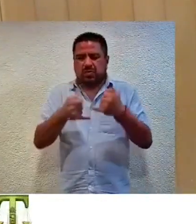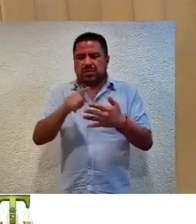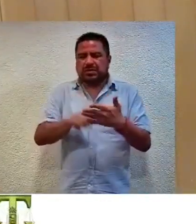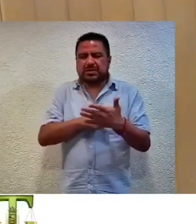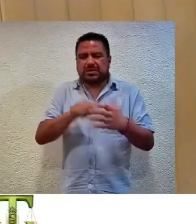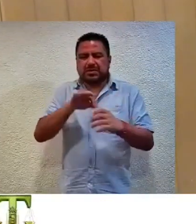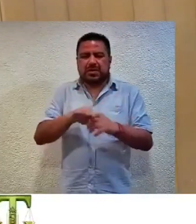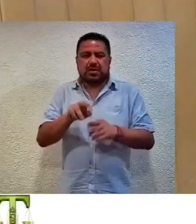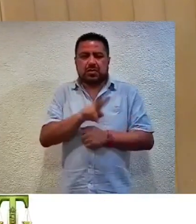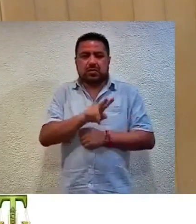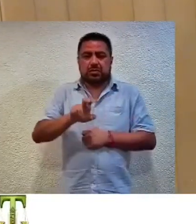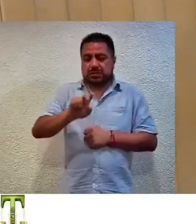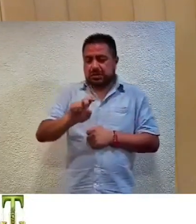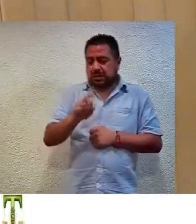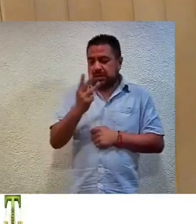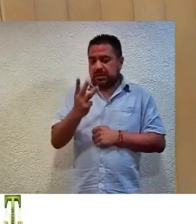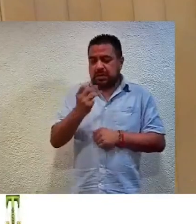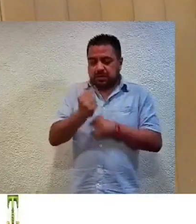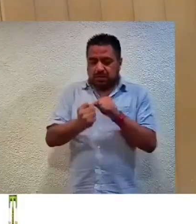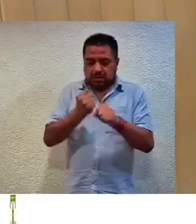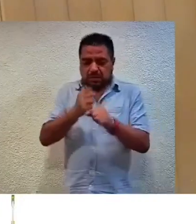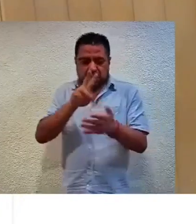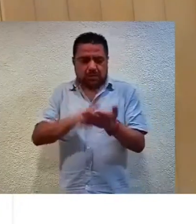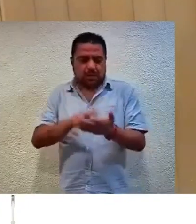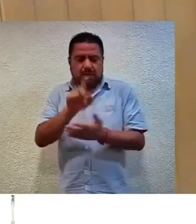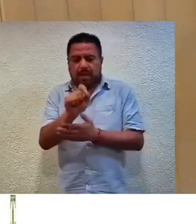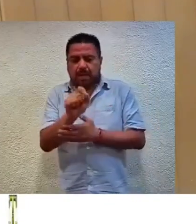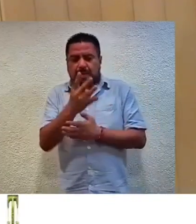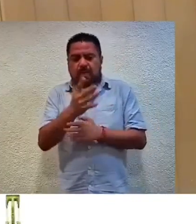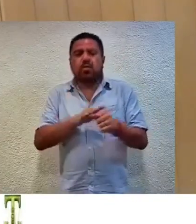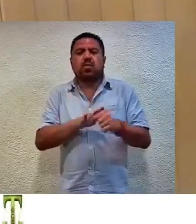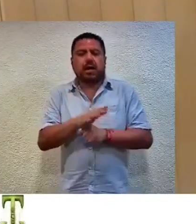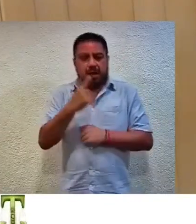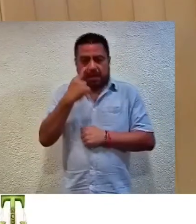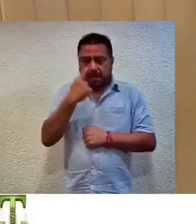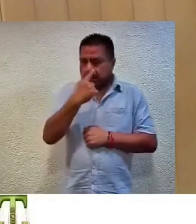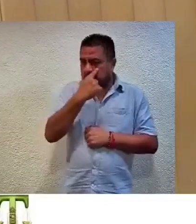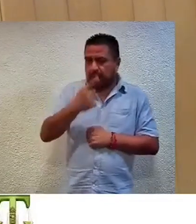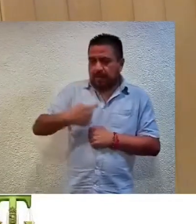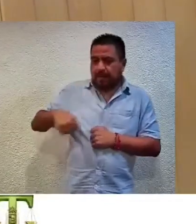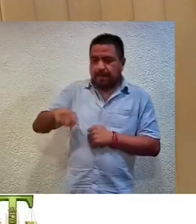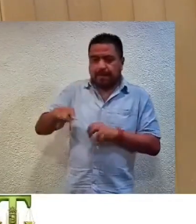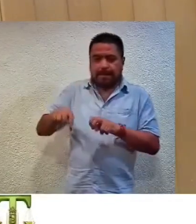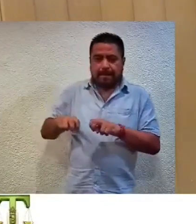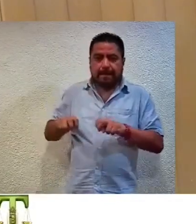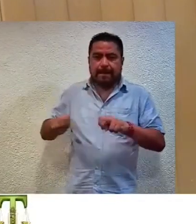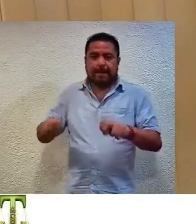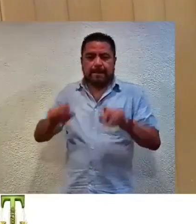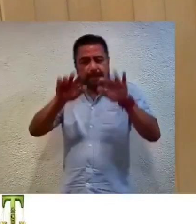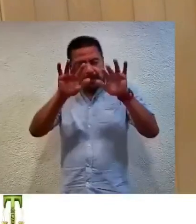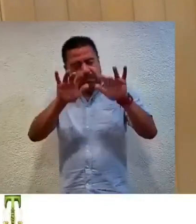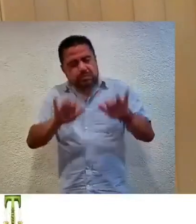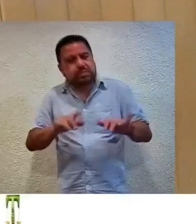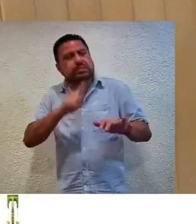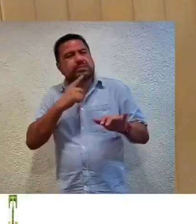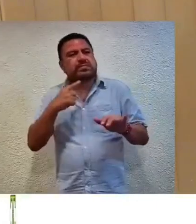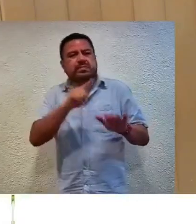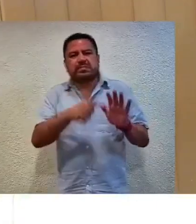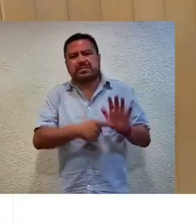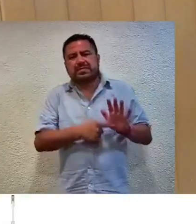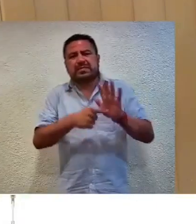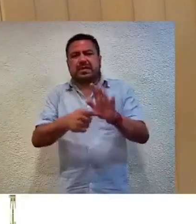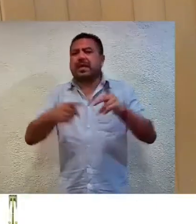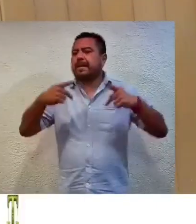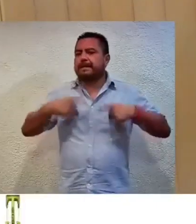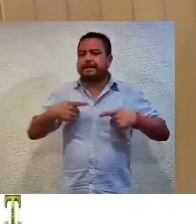ciudadano 233 de 2024, el cual se somete a consideración de este pleno. El escrito de impugnación fue presentado por el